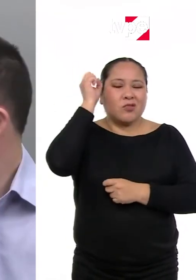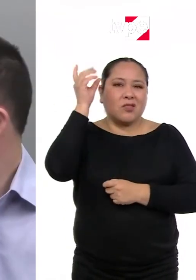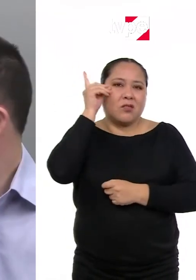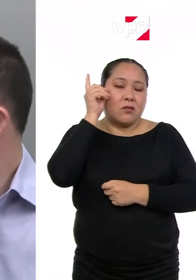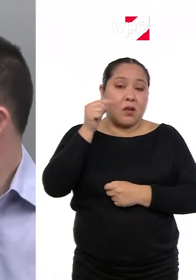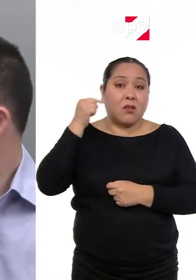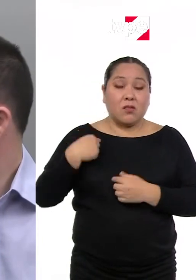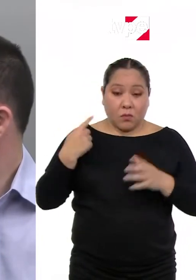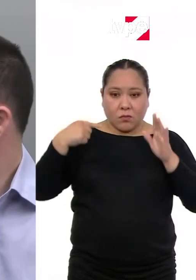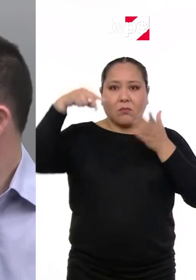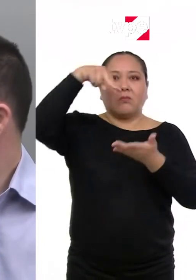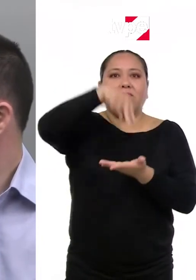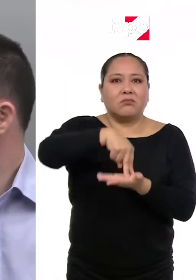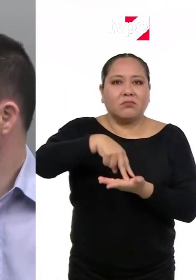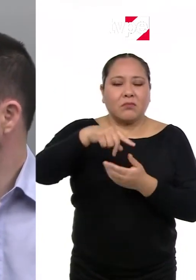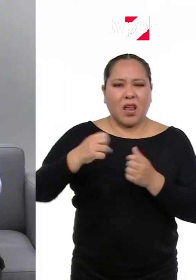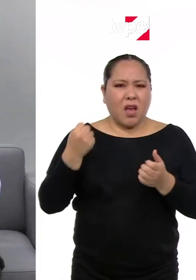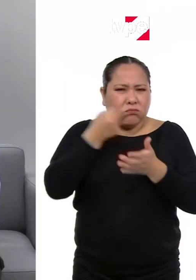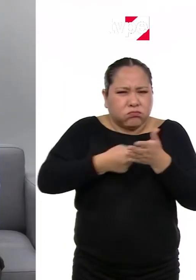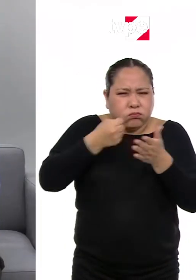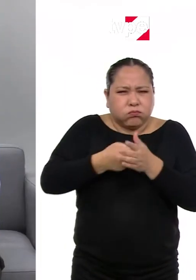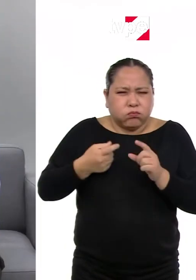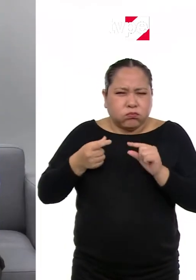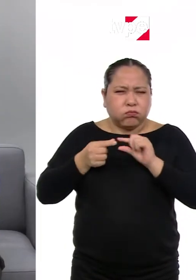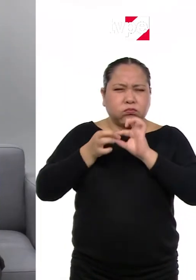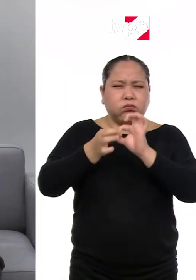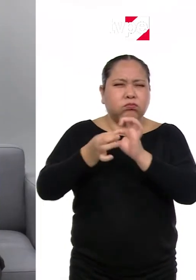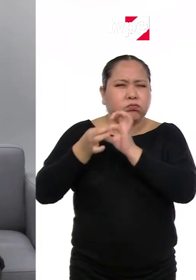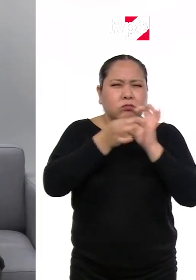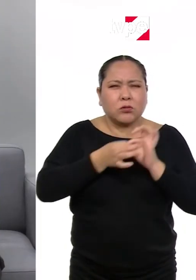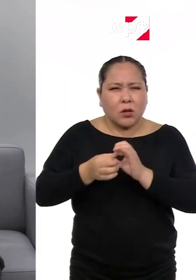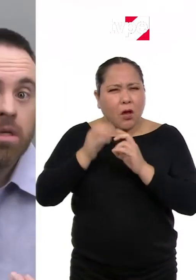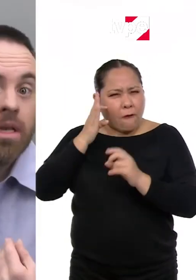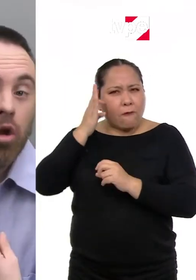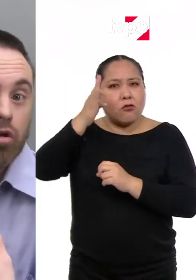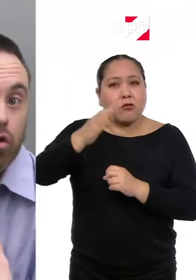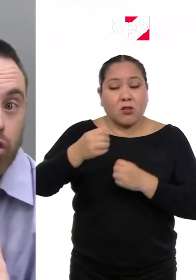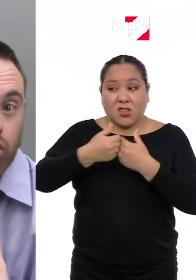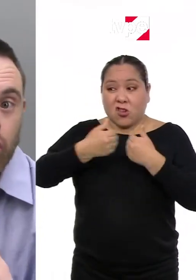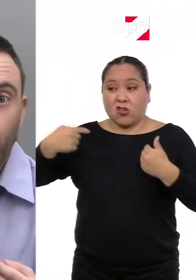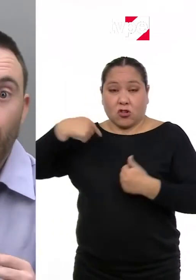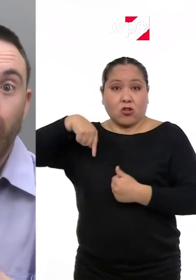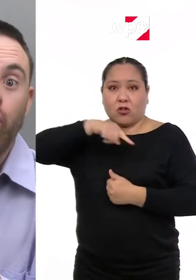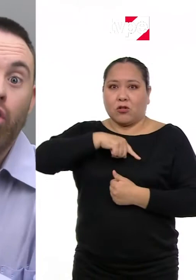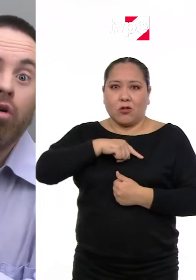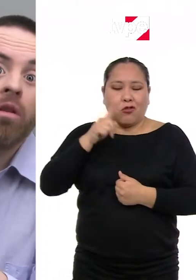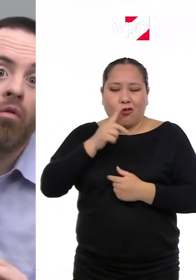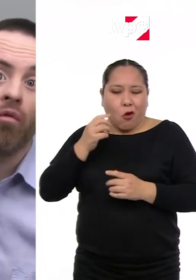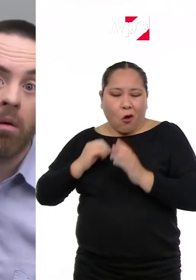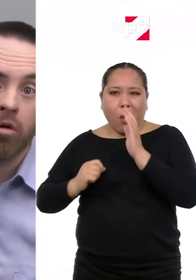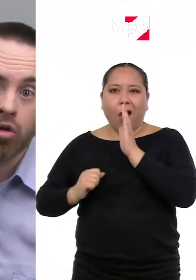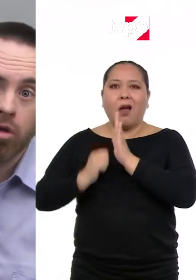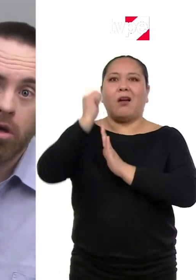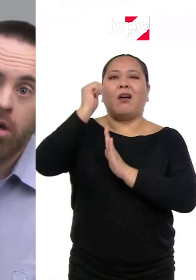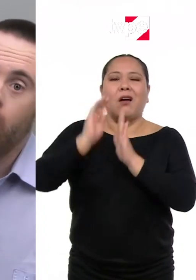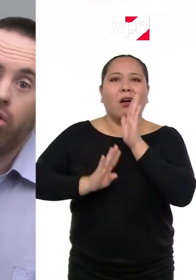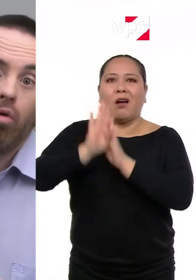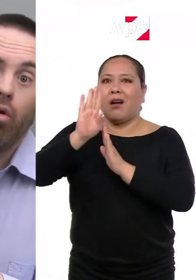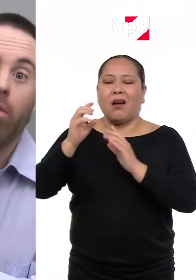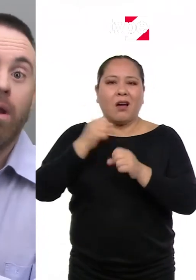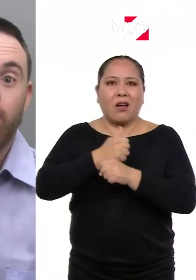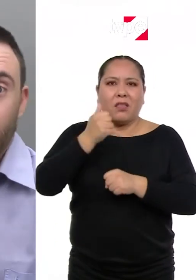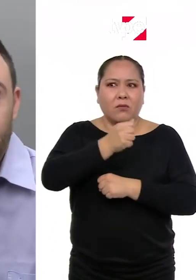de Down. Estamos aquí para luchar juntos hacia el futuro. Si nosotros no triunfamos,